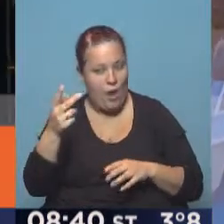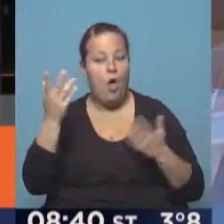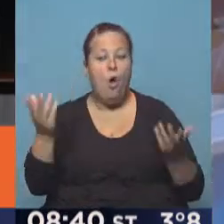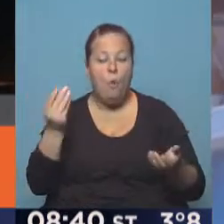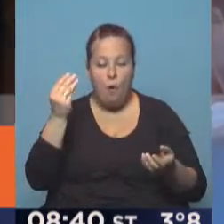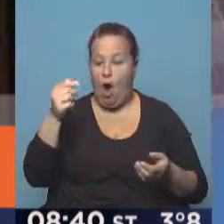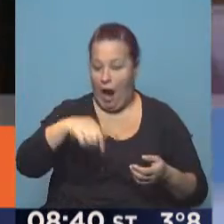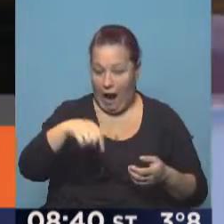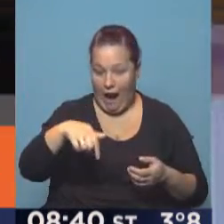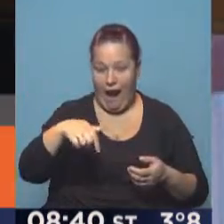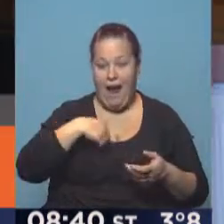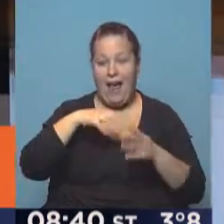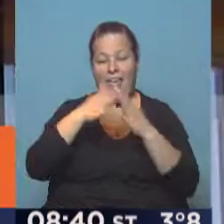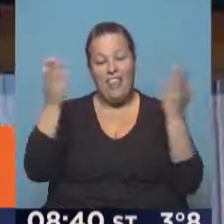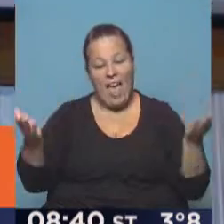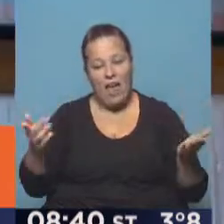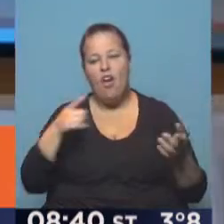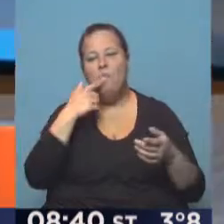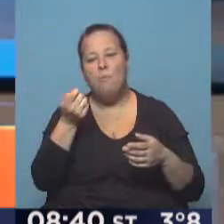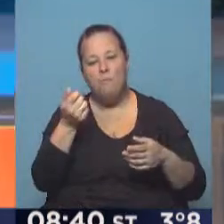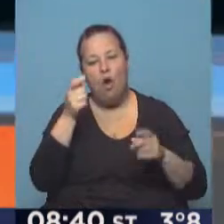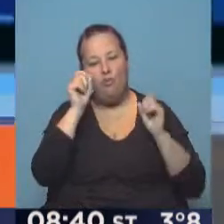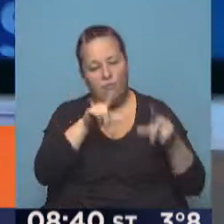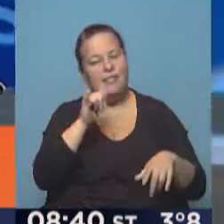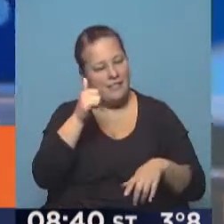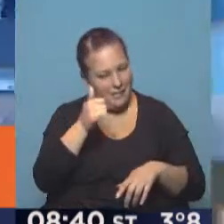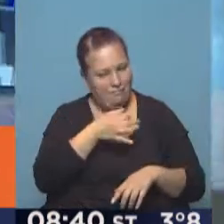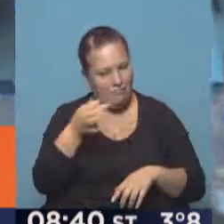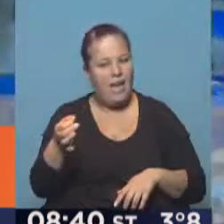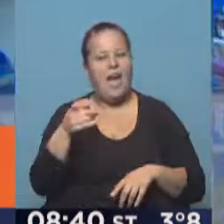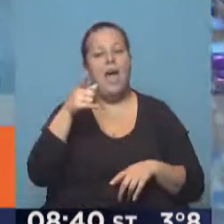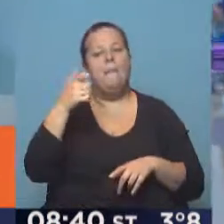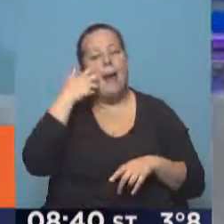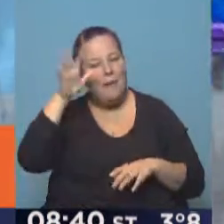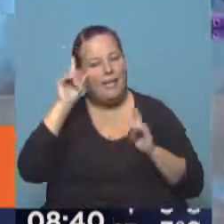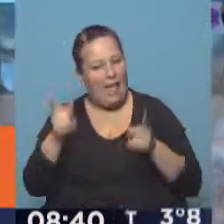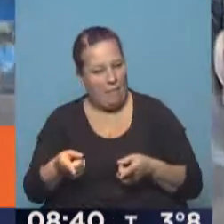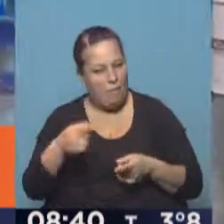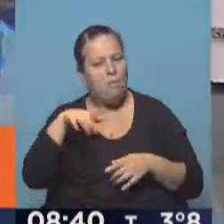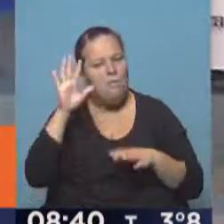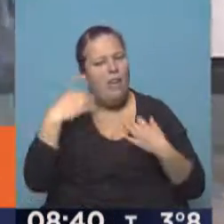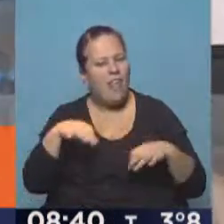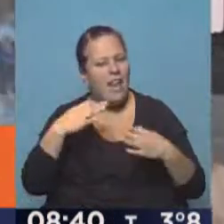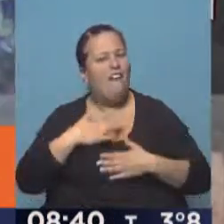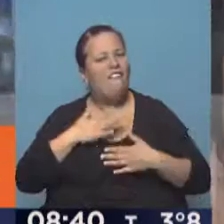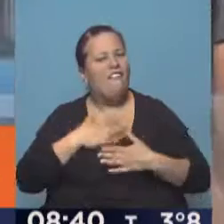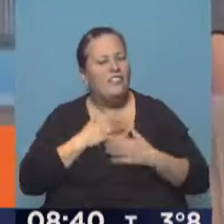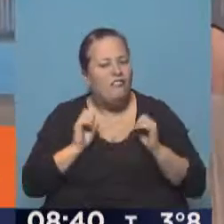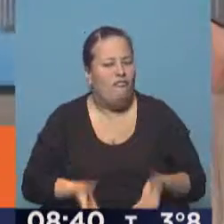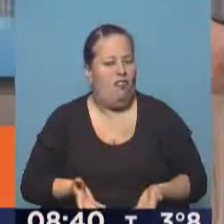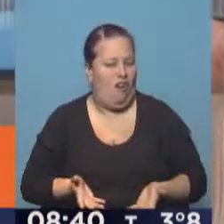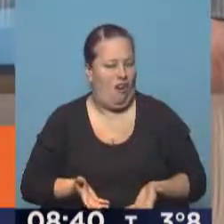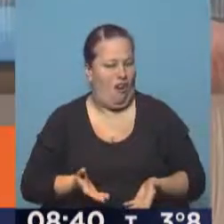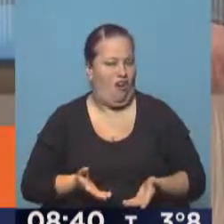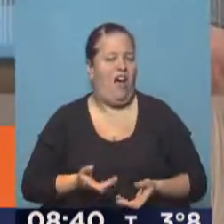hoy, cuando leemos el diario... es como la minoridad tiene lo suyo. Exactamente, para los mayores también, porque son los más vulnerables físicamente en este caso.